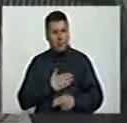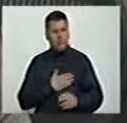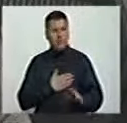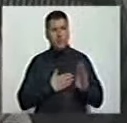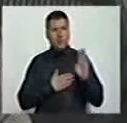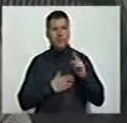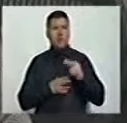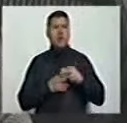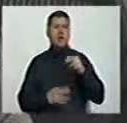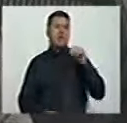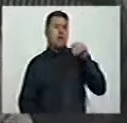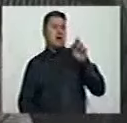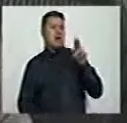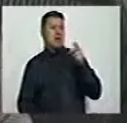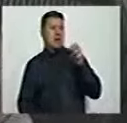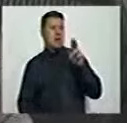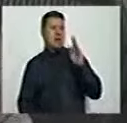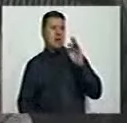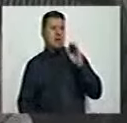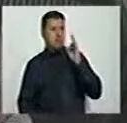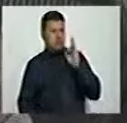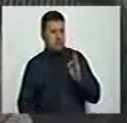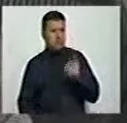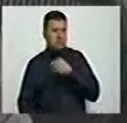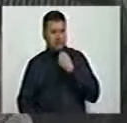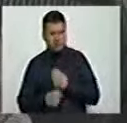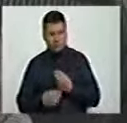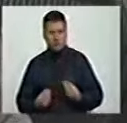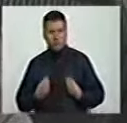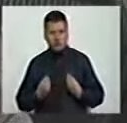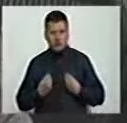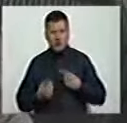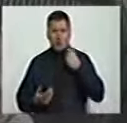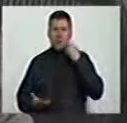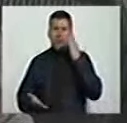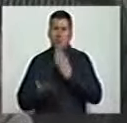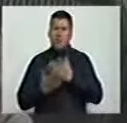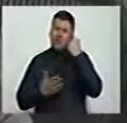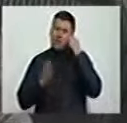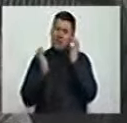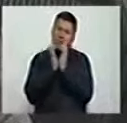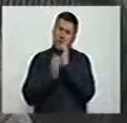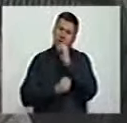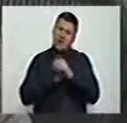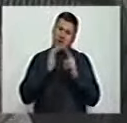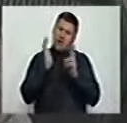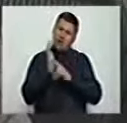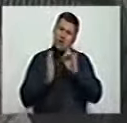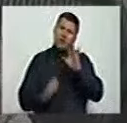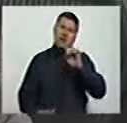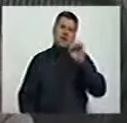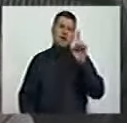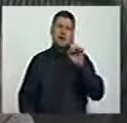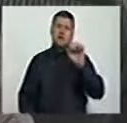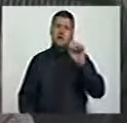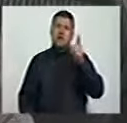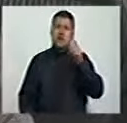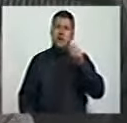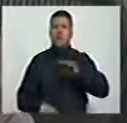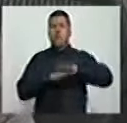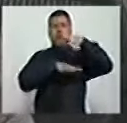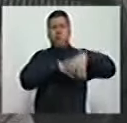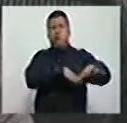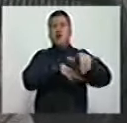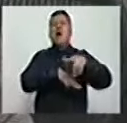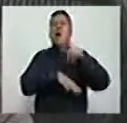La Margarita que dio un hogar digno a los sobrevivientes de la tragedia de mayo de 2015 en Salgar. El Honorable